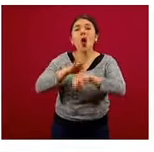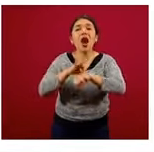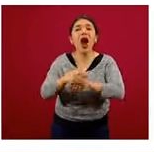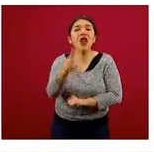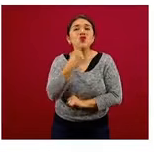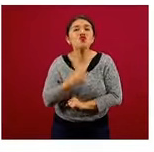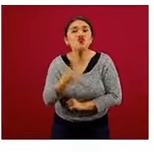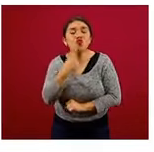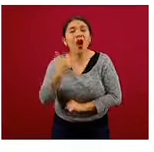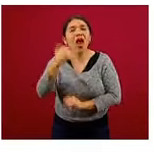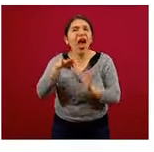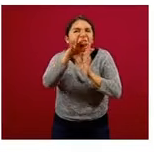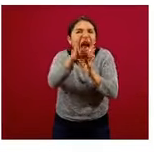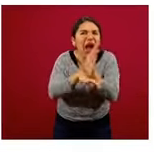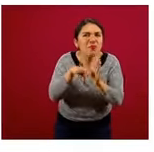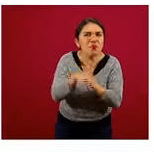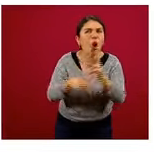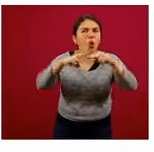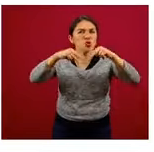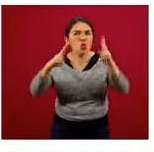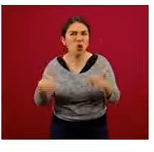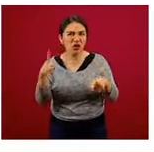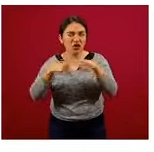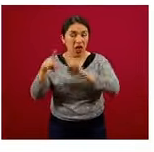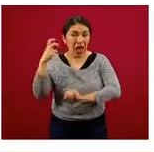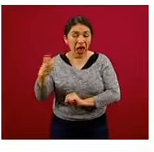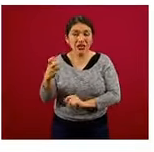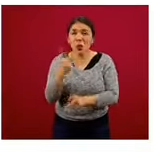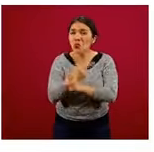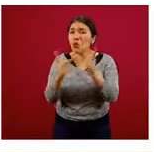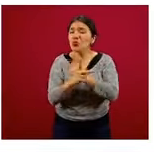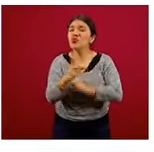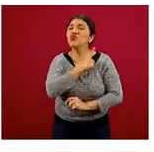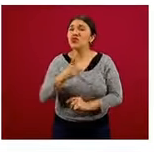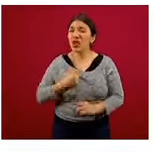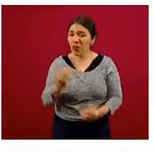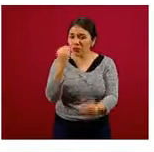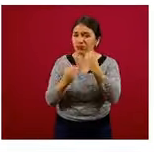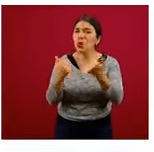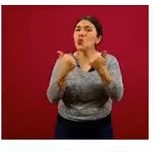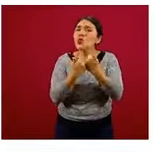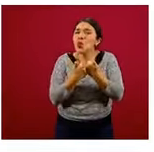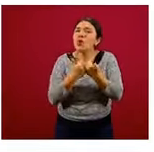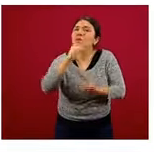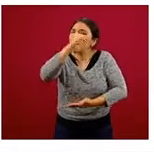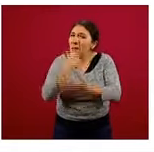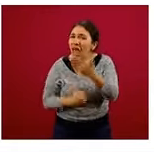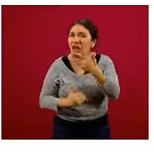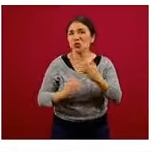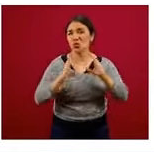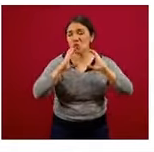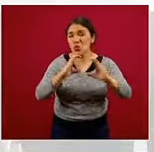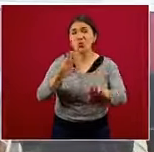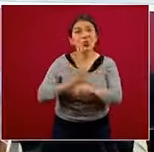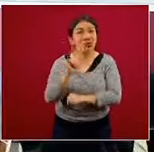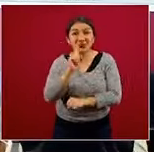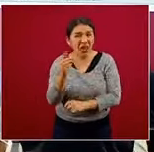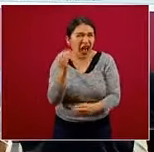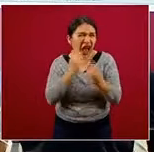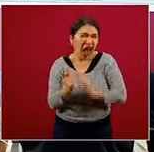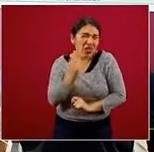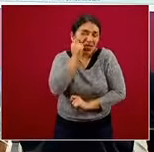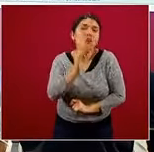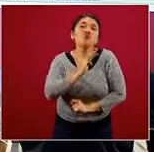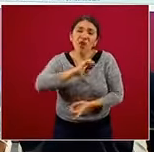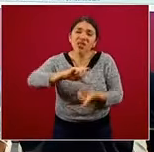rojas y los embutidos, que son productos que deben consumirse con moderación, porque de otra manera pueden causar